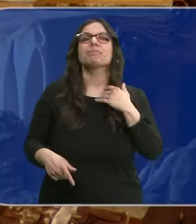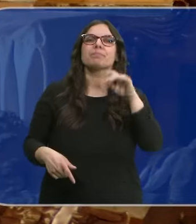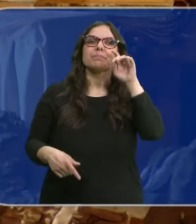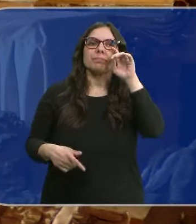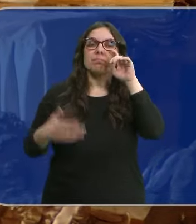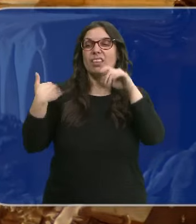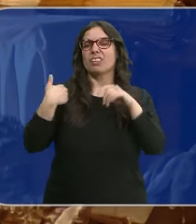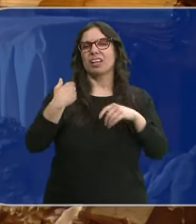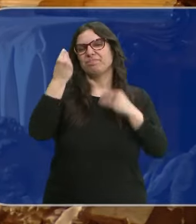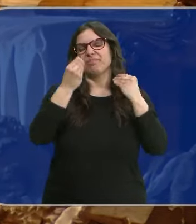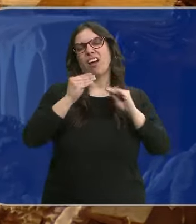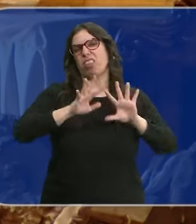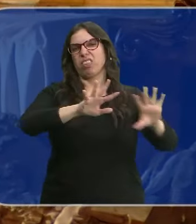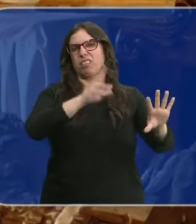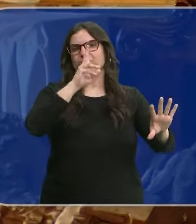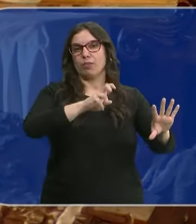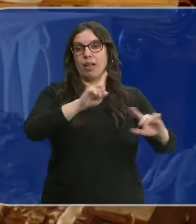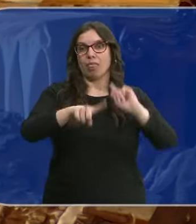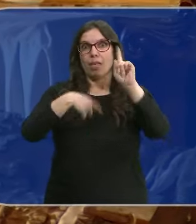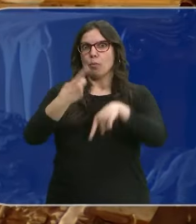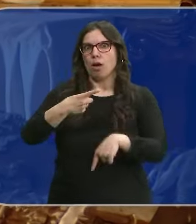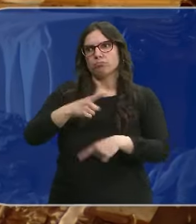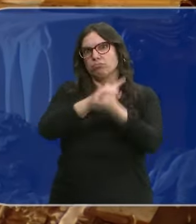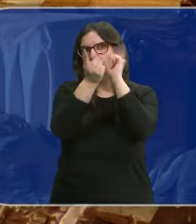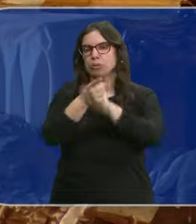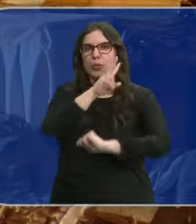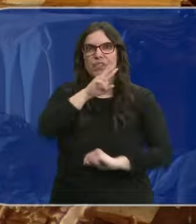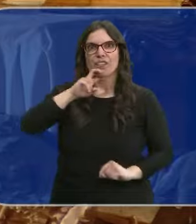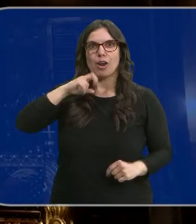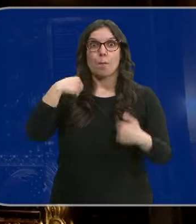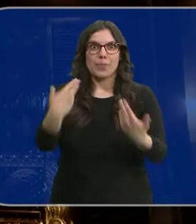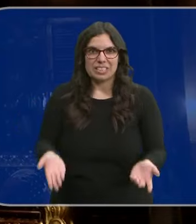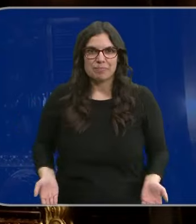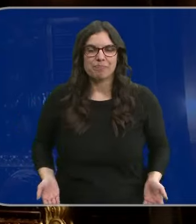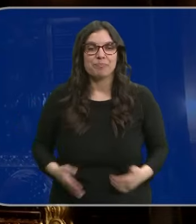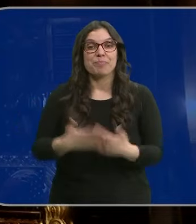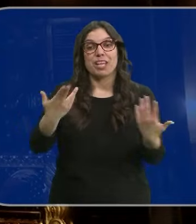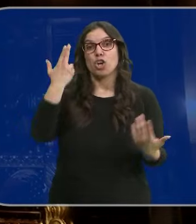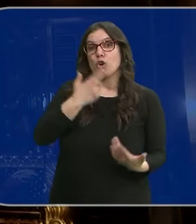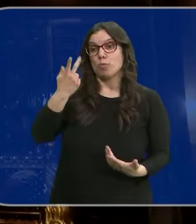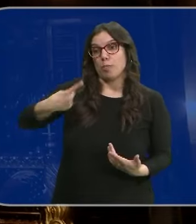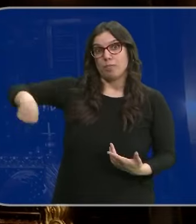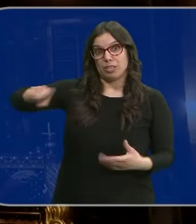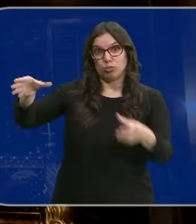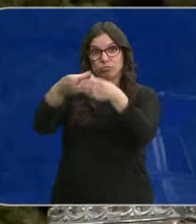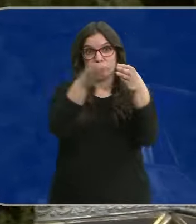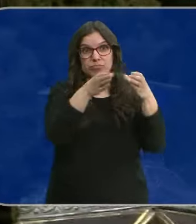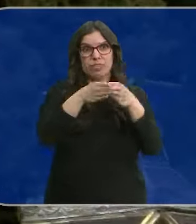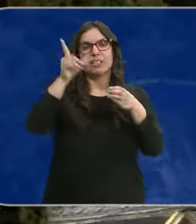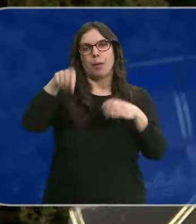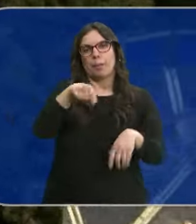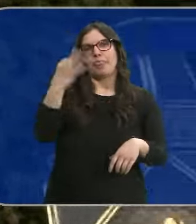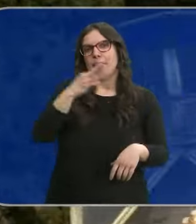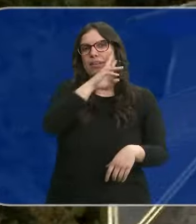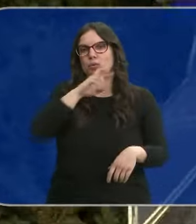se desechó tiempo después al revés o sea adquiere un valor mucho más grande. Y es que el compromiso de las cofradías también incluye